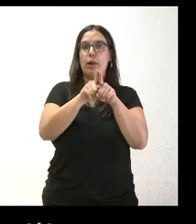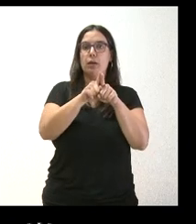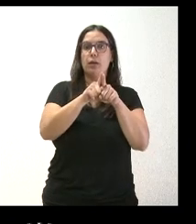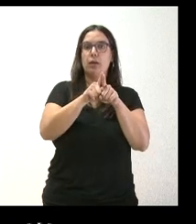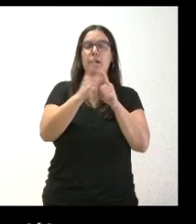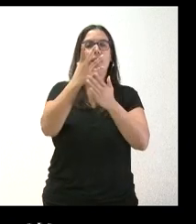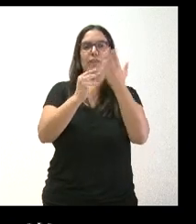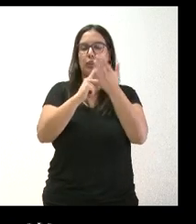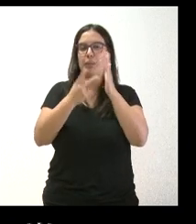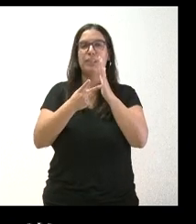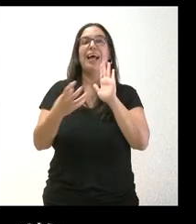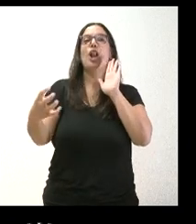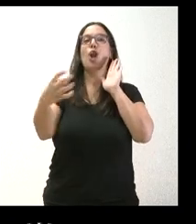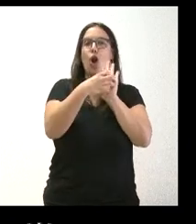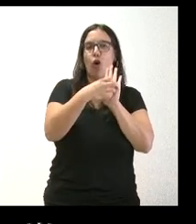las redes.